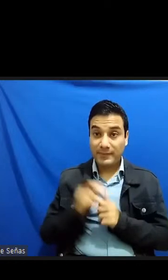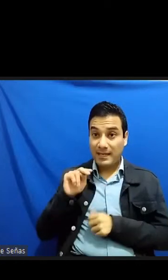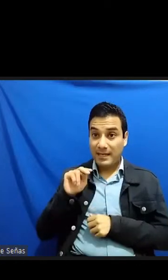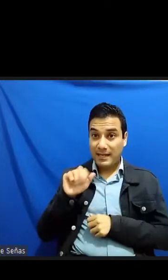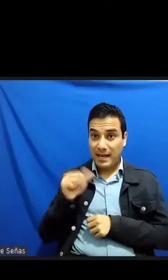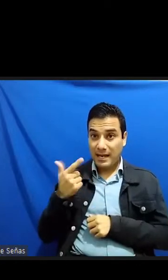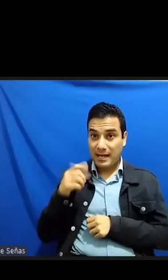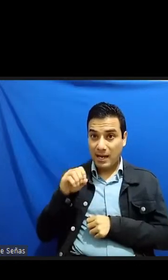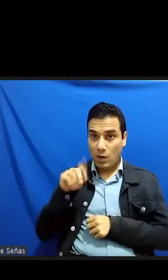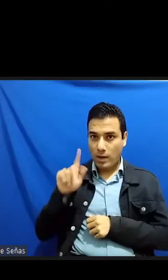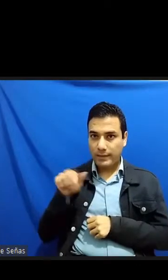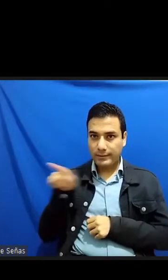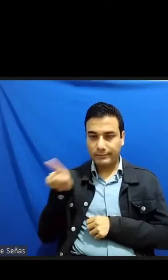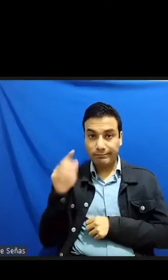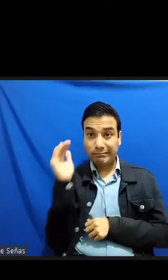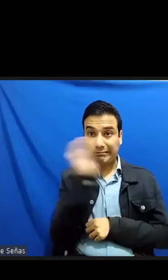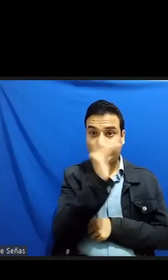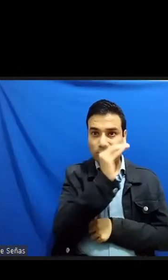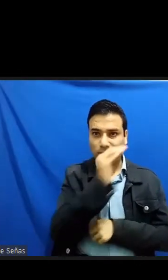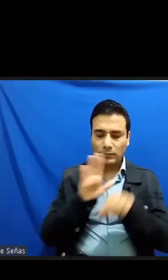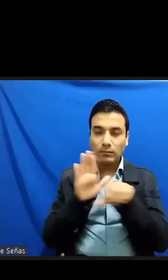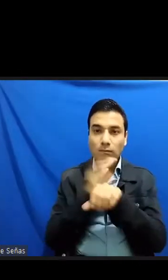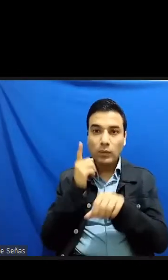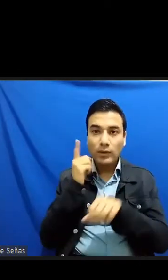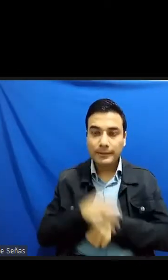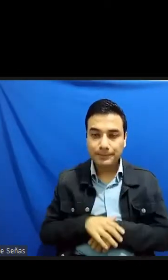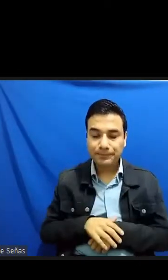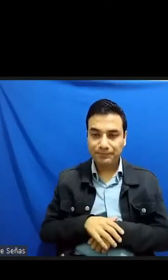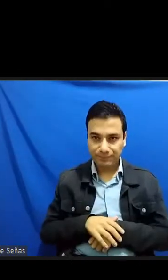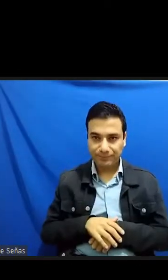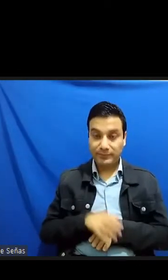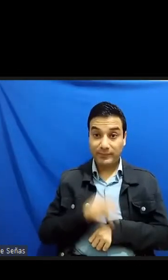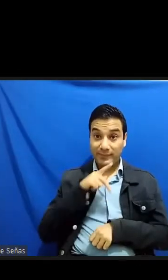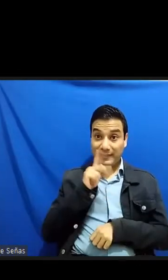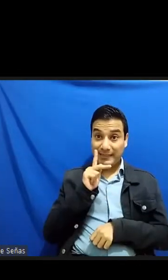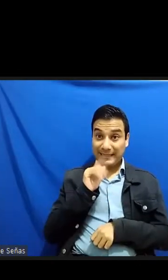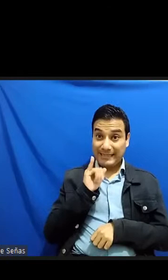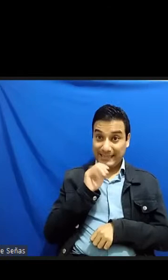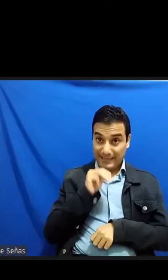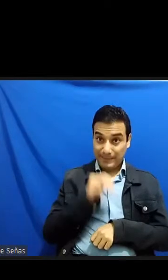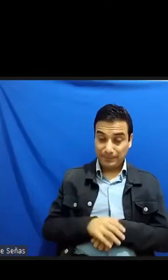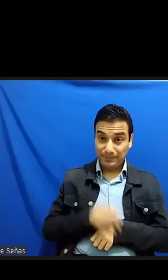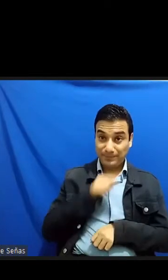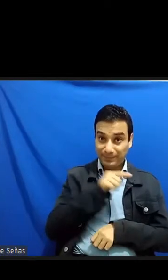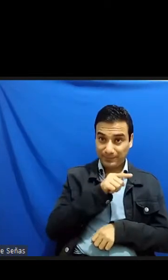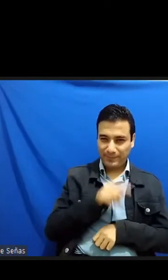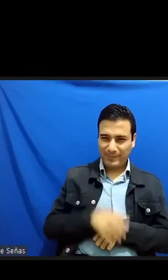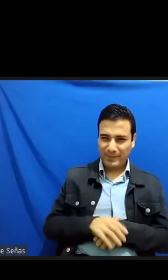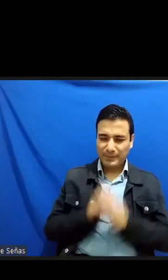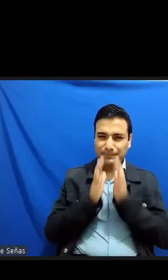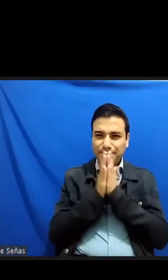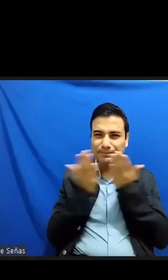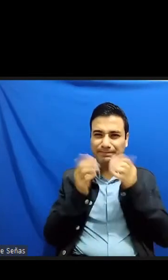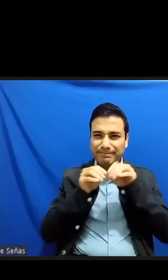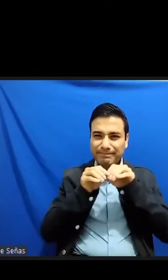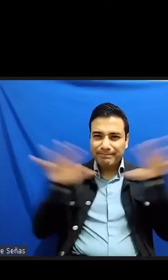contactarlo precisamente luego de que King publicara una elegía bastante extensa sobre el